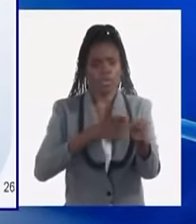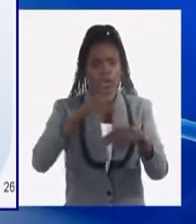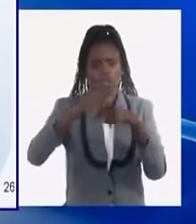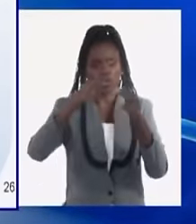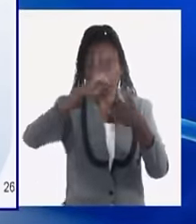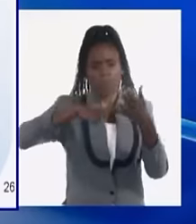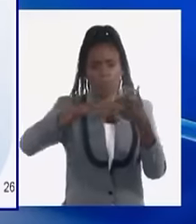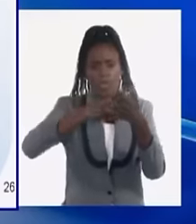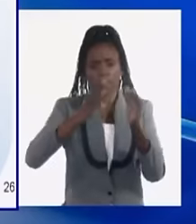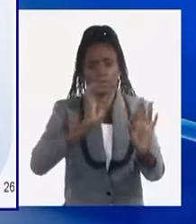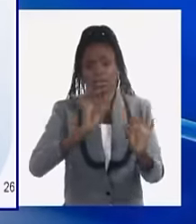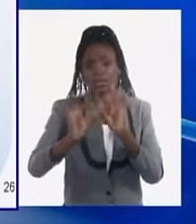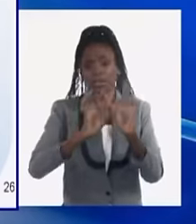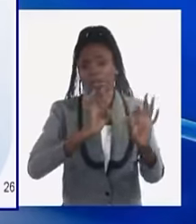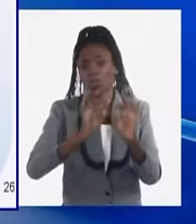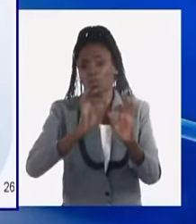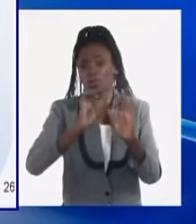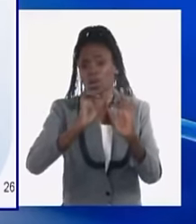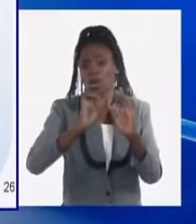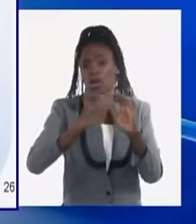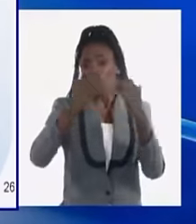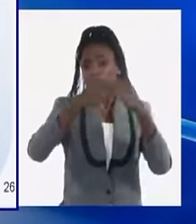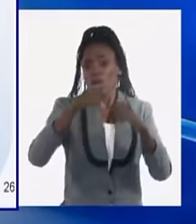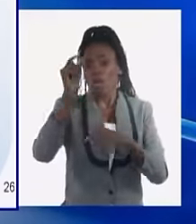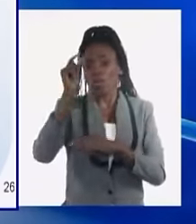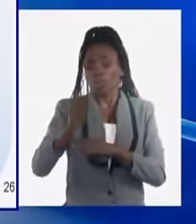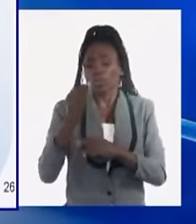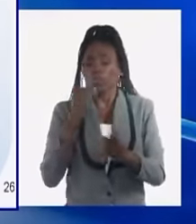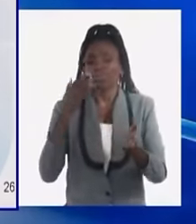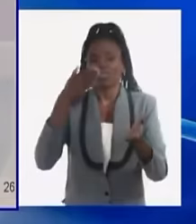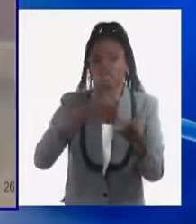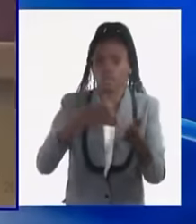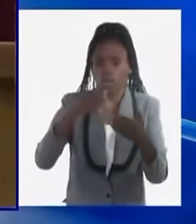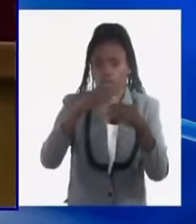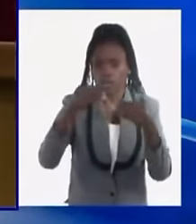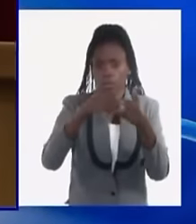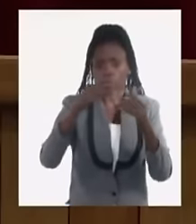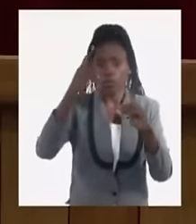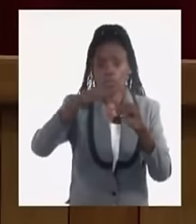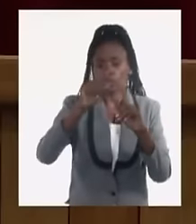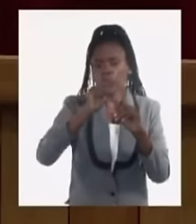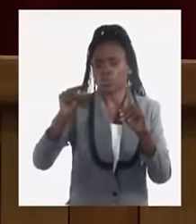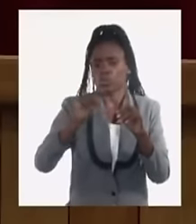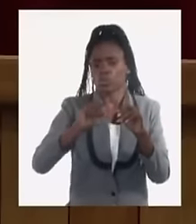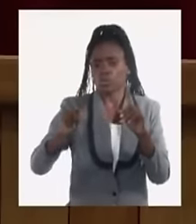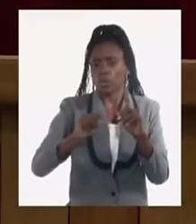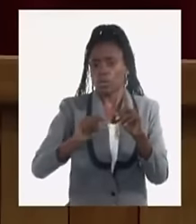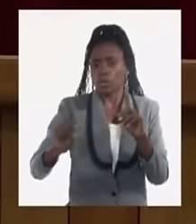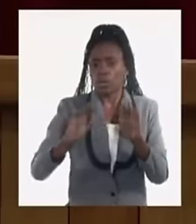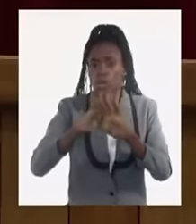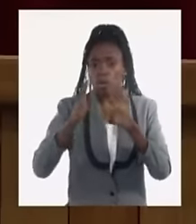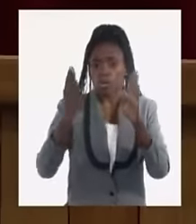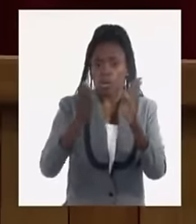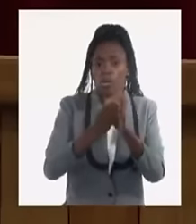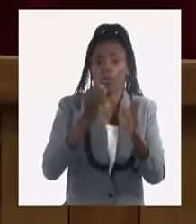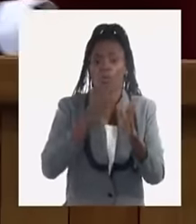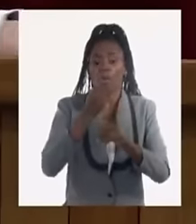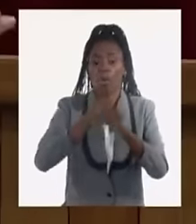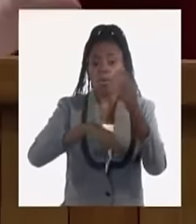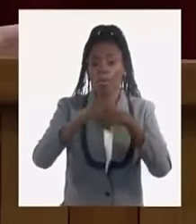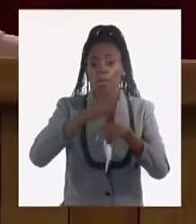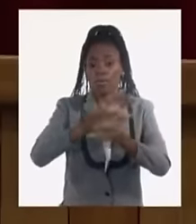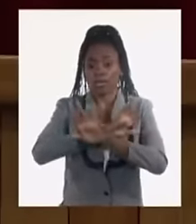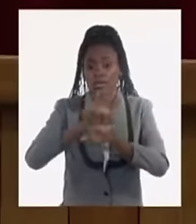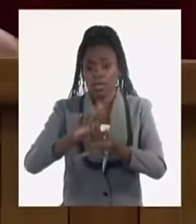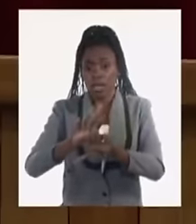asegure a los productores el acceso a las divisas. Es decir, es un tema que vamos a estimular y que todo el que pueda vender después que